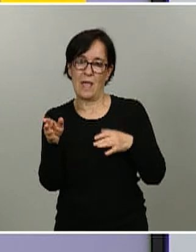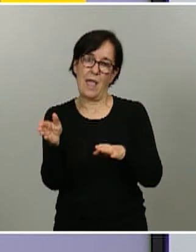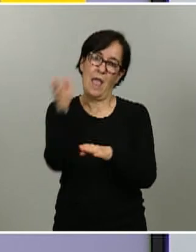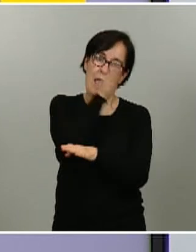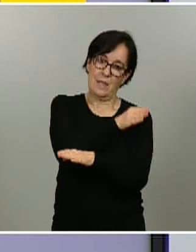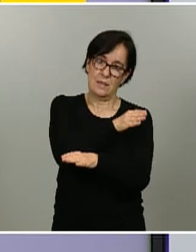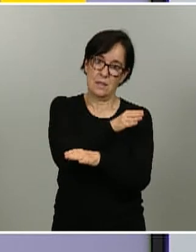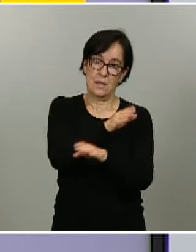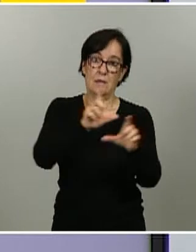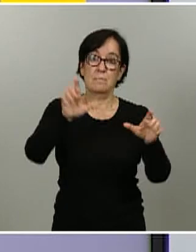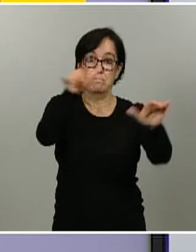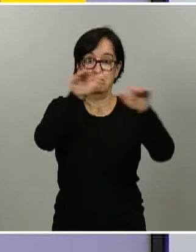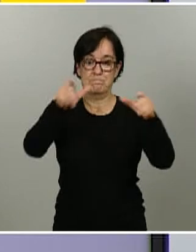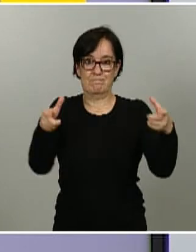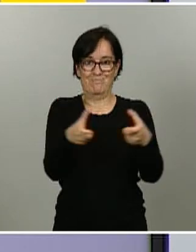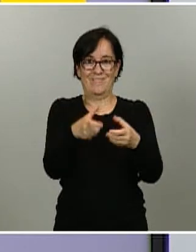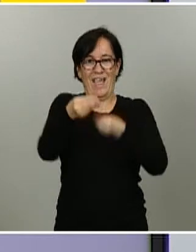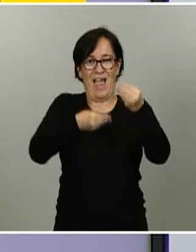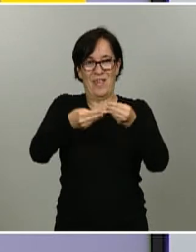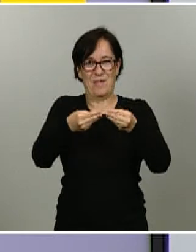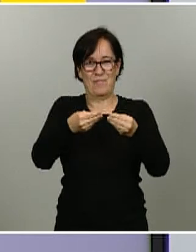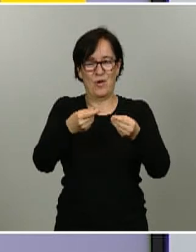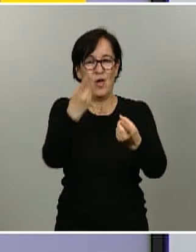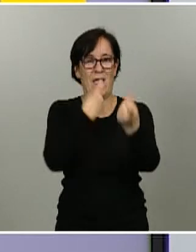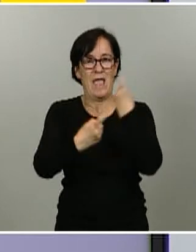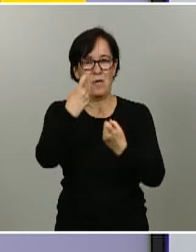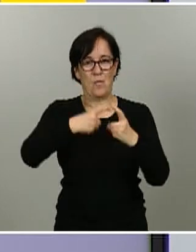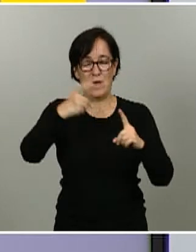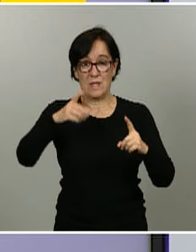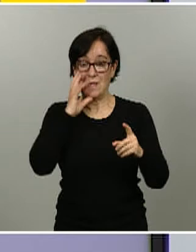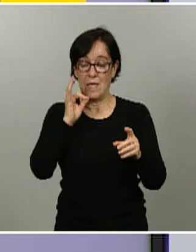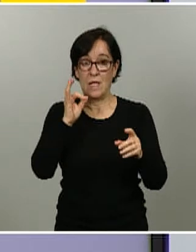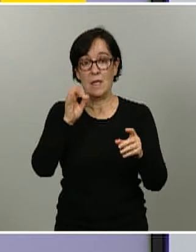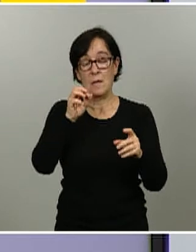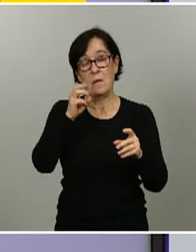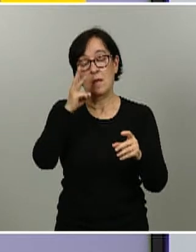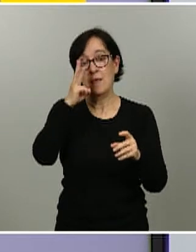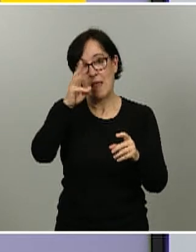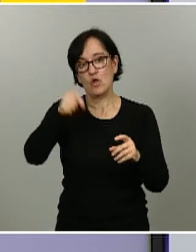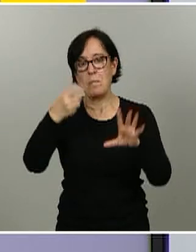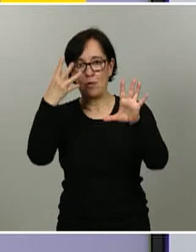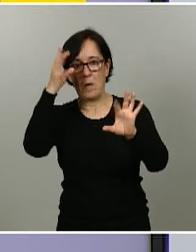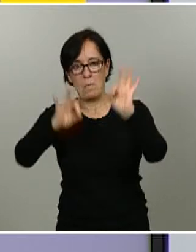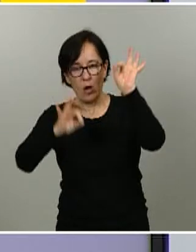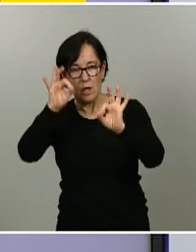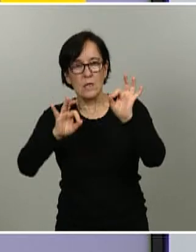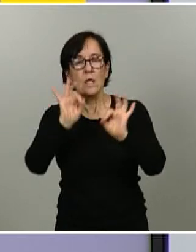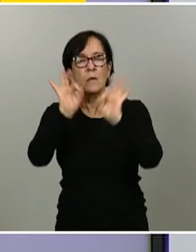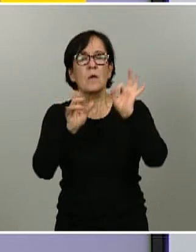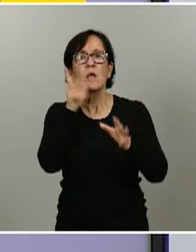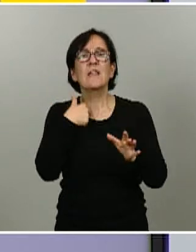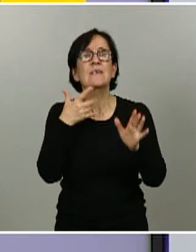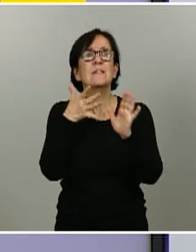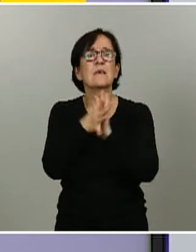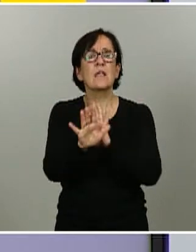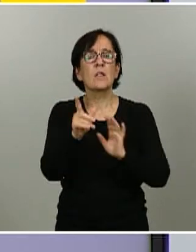es decir al momento en el que les hacemos la encuesta ese porcentaje es de un 3,9% esto no significa que esas personas sean